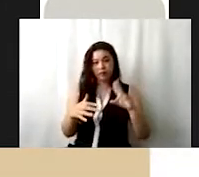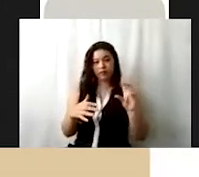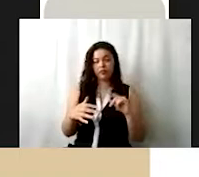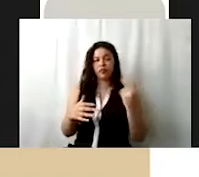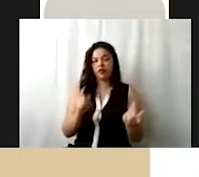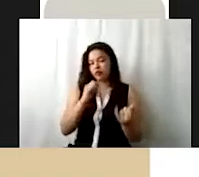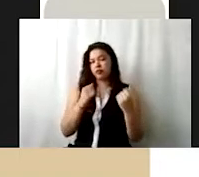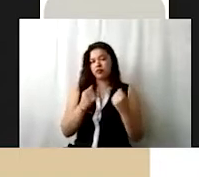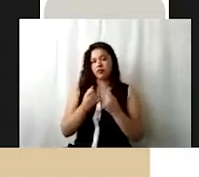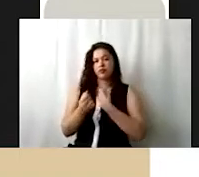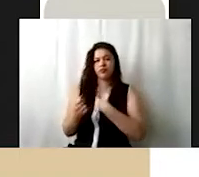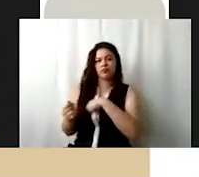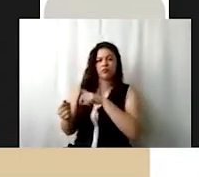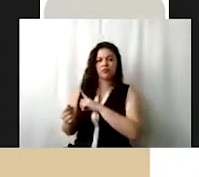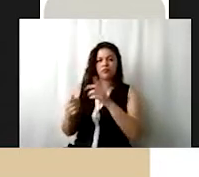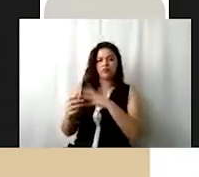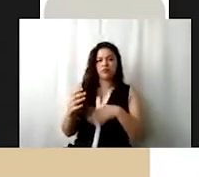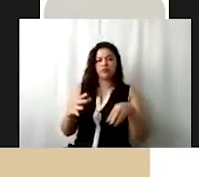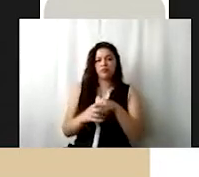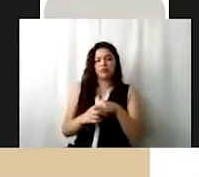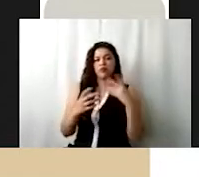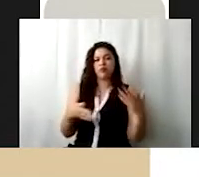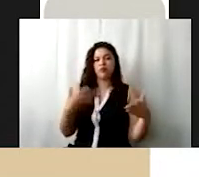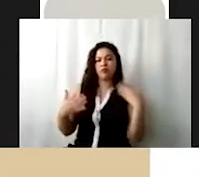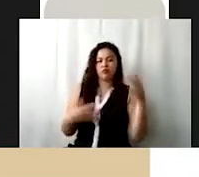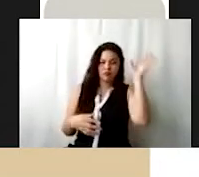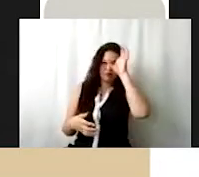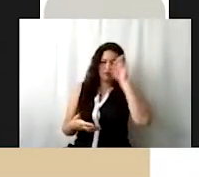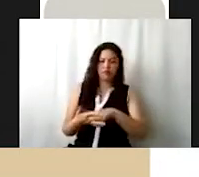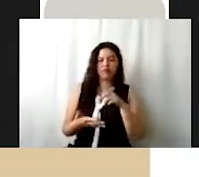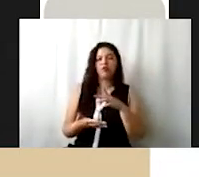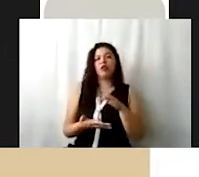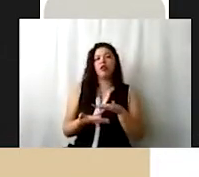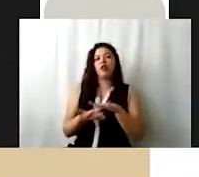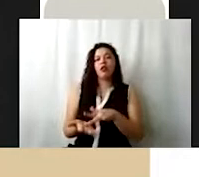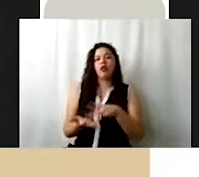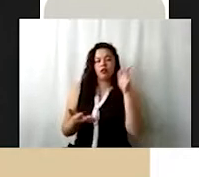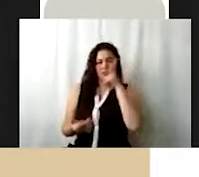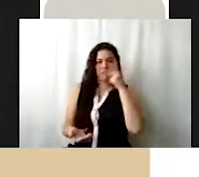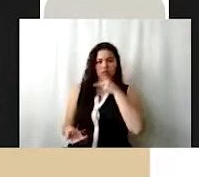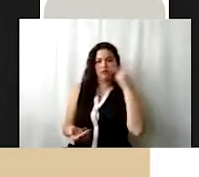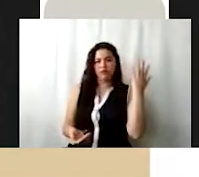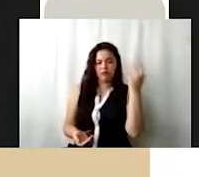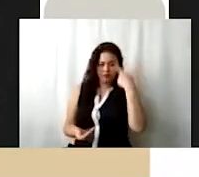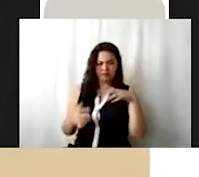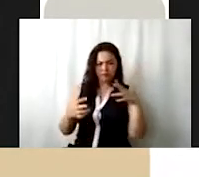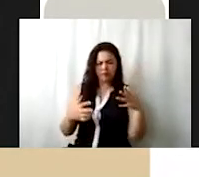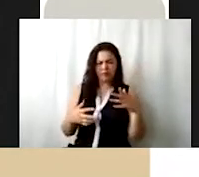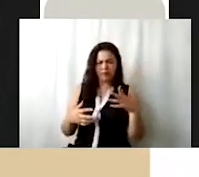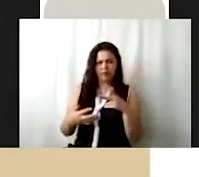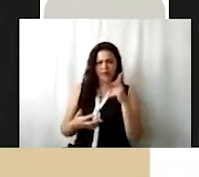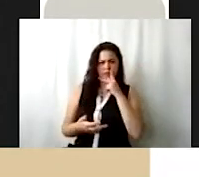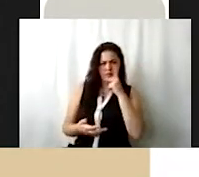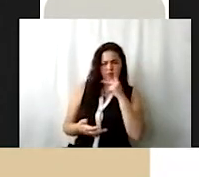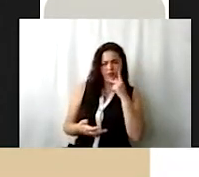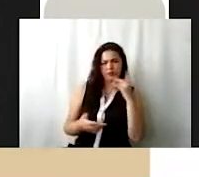integral o recreación y cultura o apoyo pedagógico. Si ustedes se dan cuenta, en recreación y cultura y apoyo pedagógico pudiera